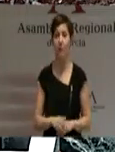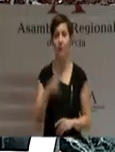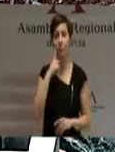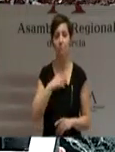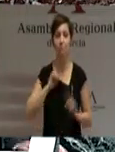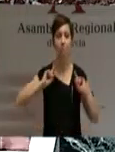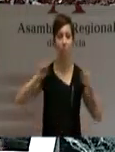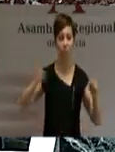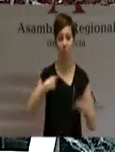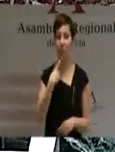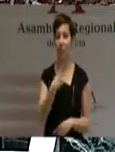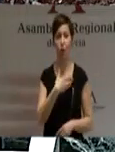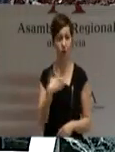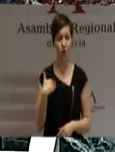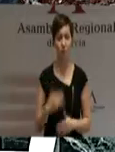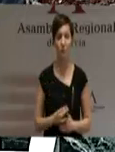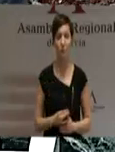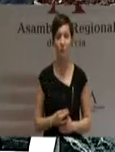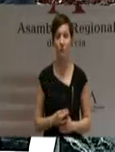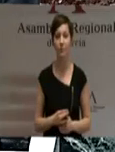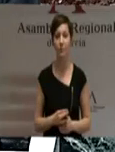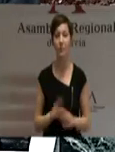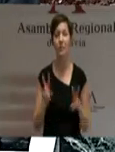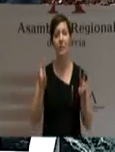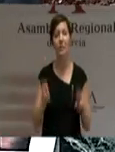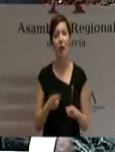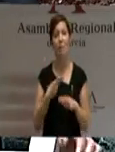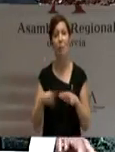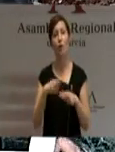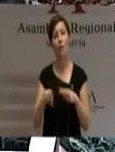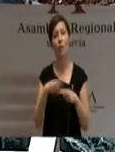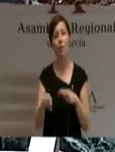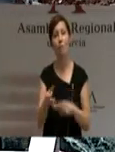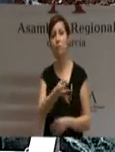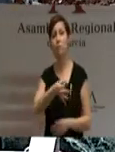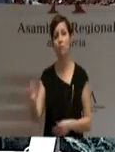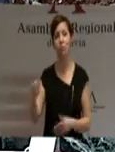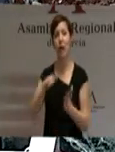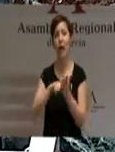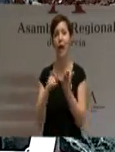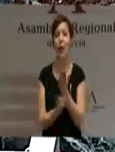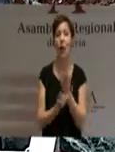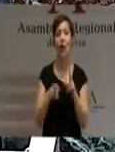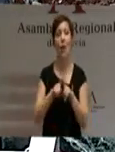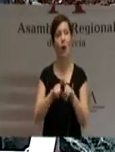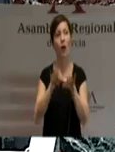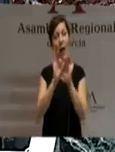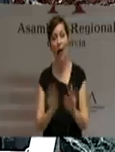riesgo. Ya sabemos que lo políticamente correcto es el lenguaje que se emplea para, con palabras muy educadas,